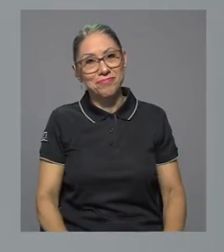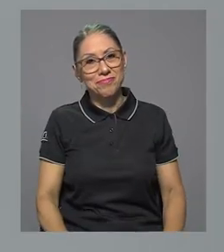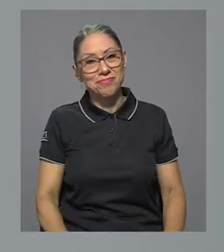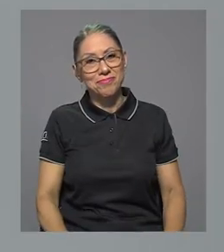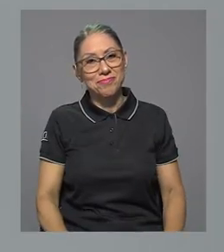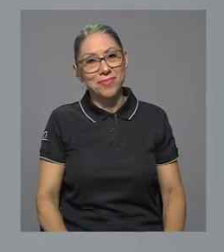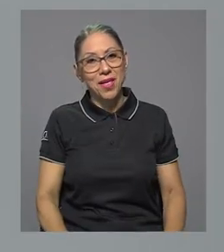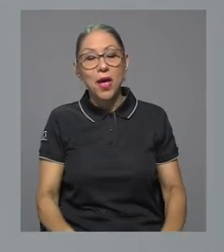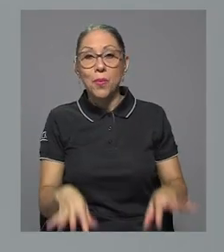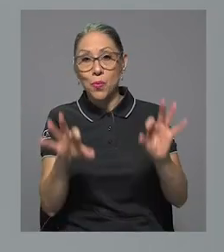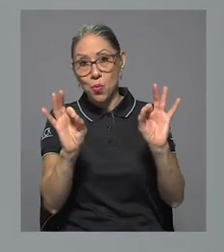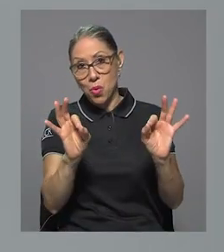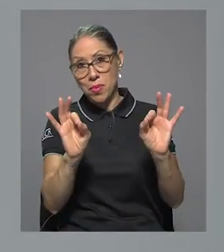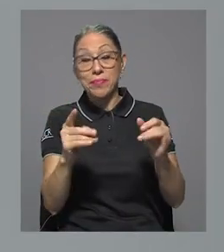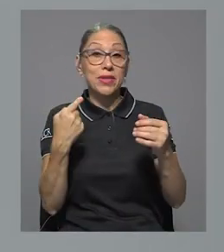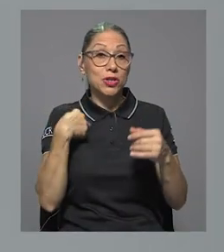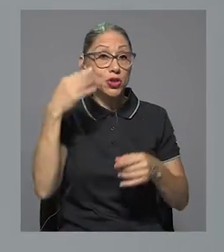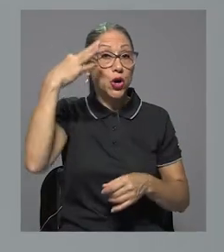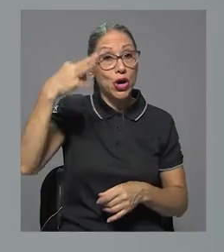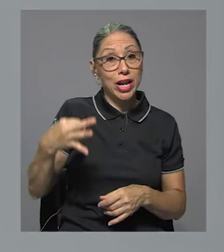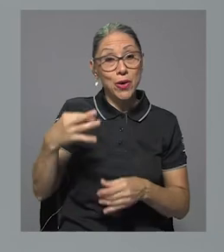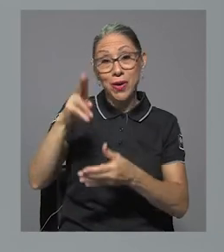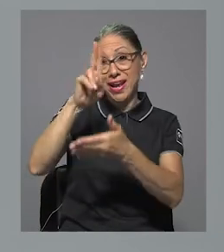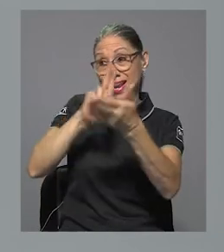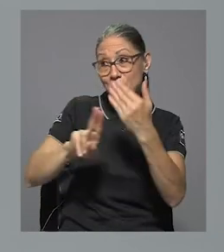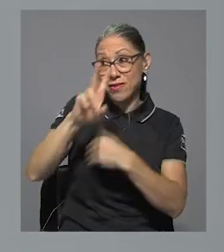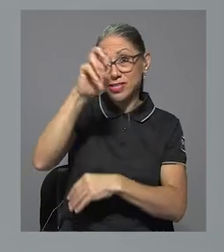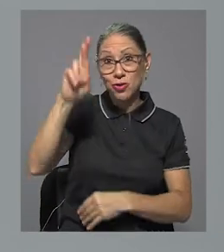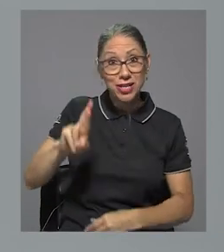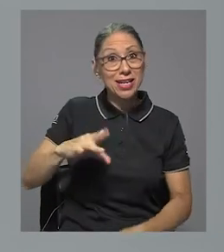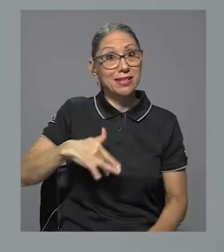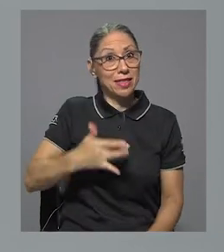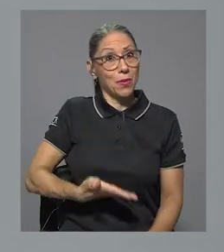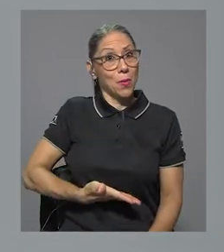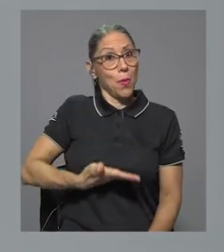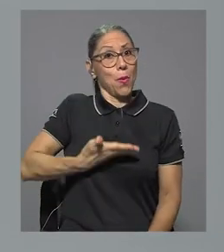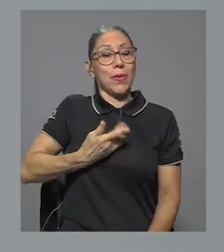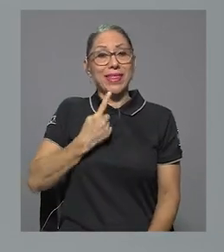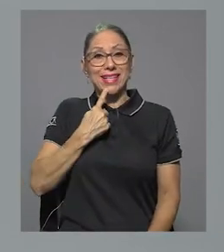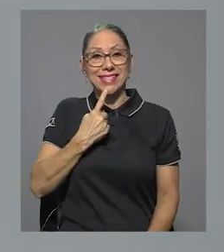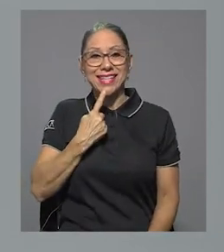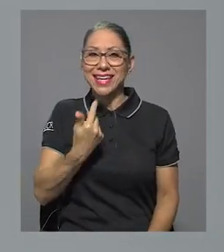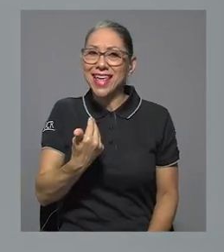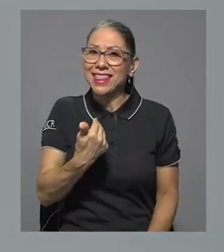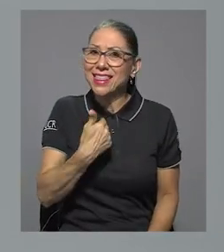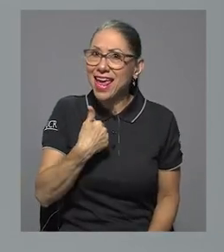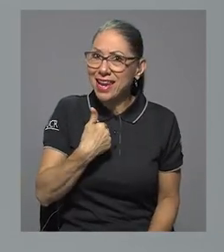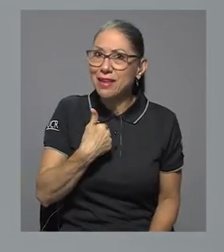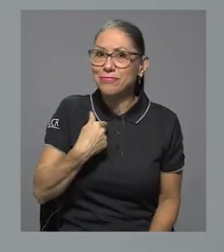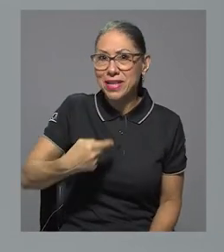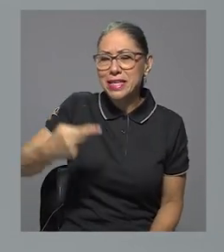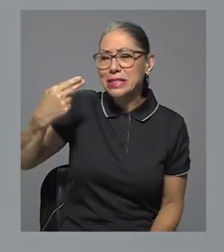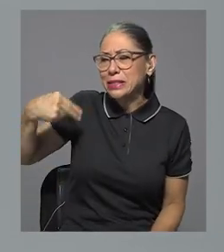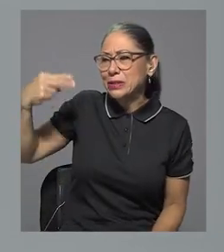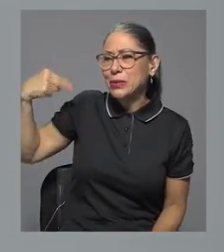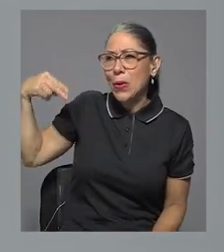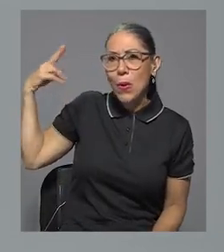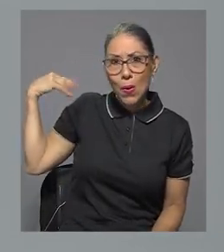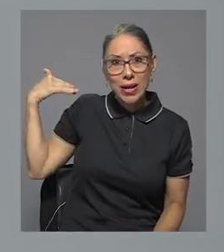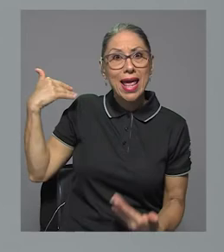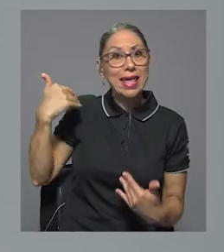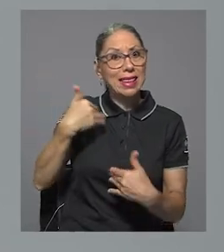yo creo que para la Universidad de Costa Rica es en verdad todo un orgullo poder decir que tiene toda una historia y una